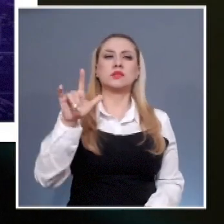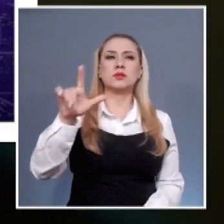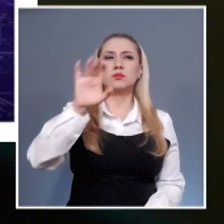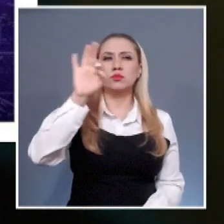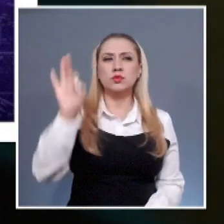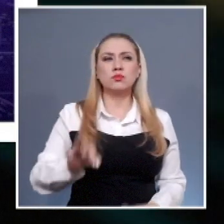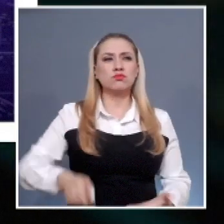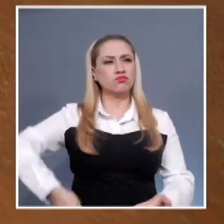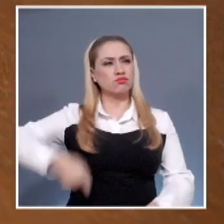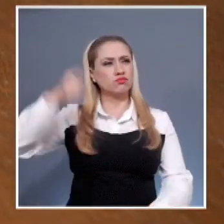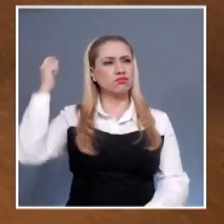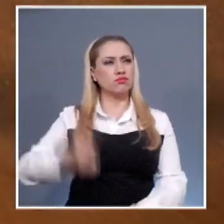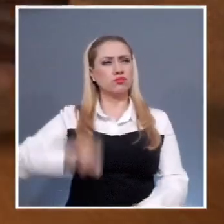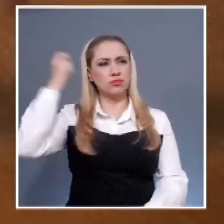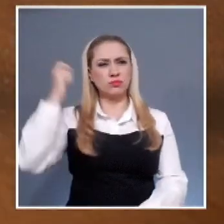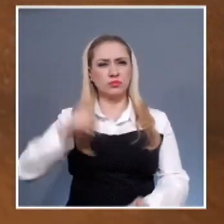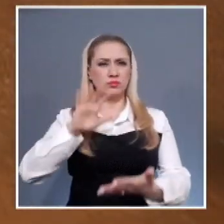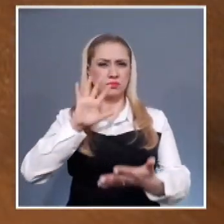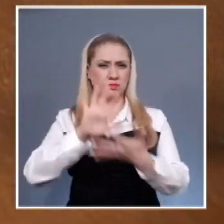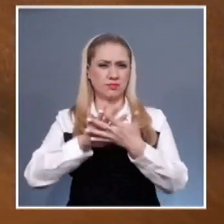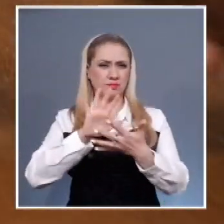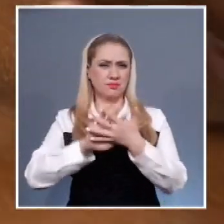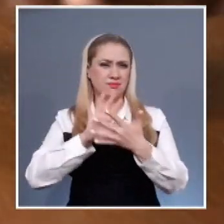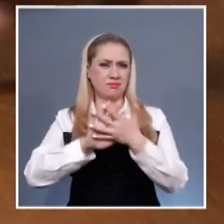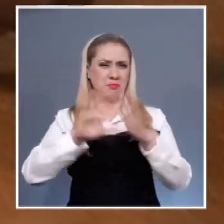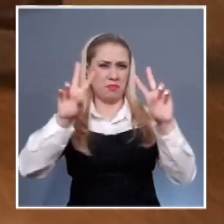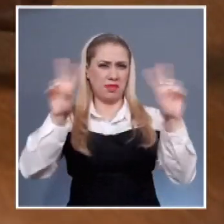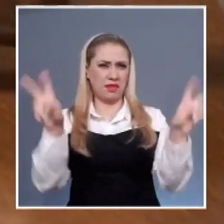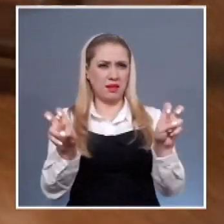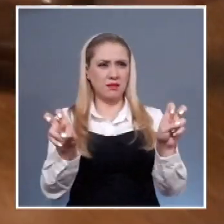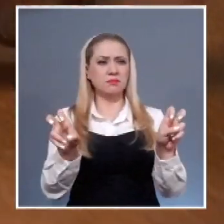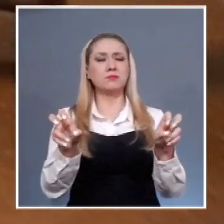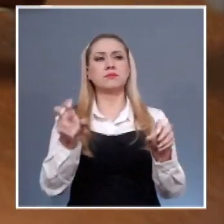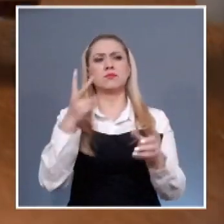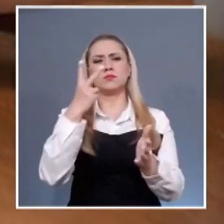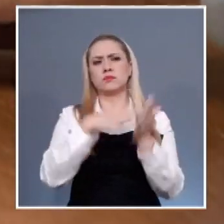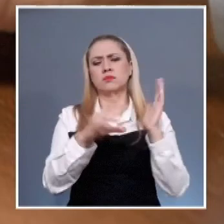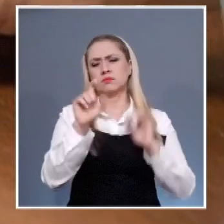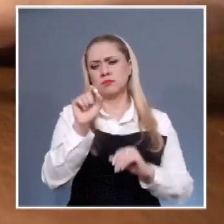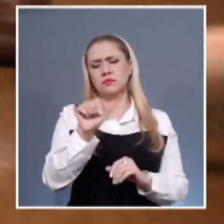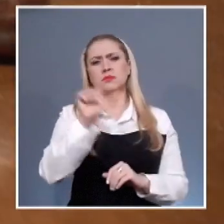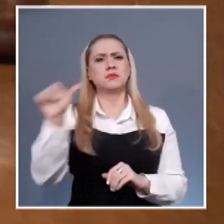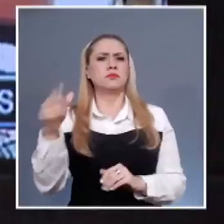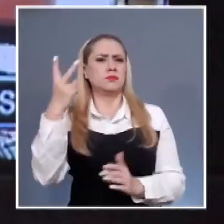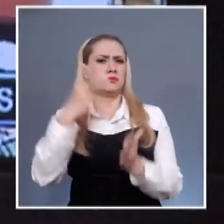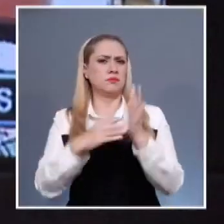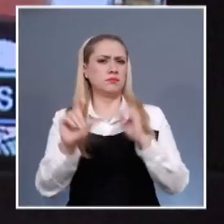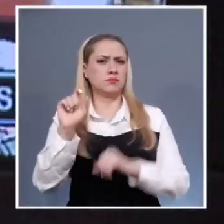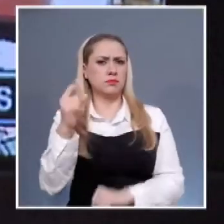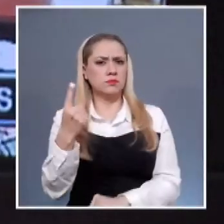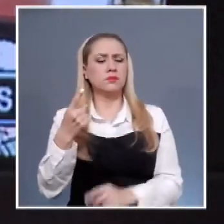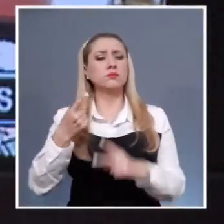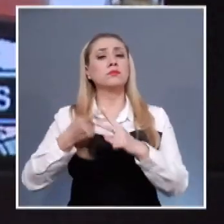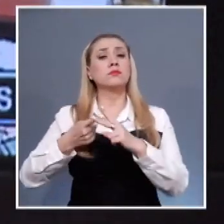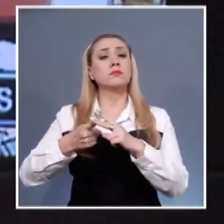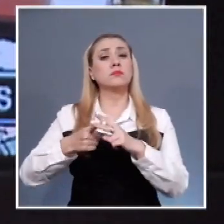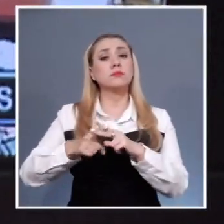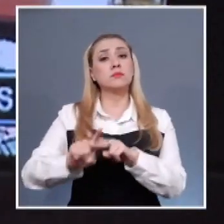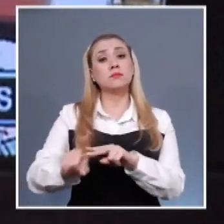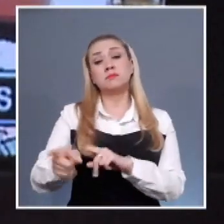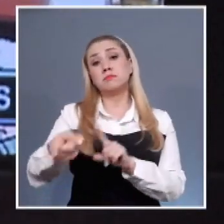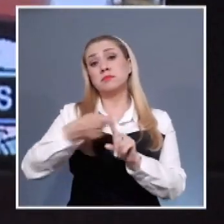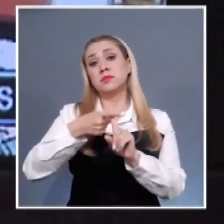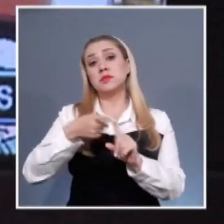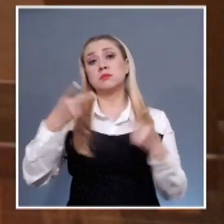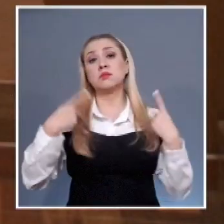penales federales que se registraron entre el año 2020 y 2021, iniciaron con la persona imputada detenida.